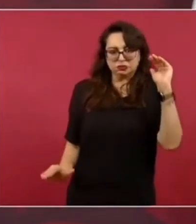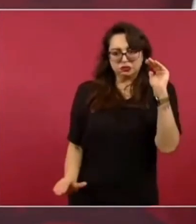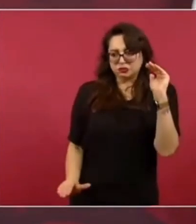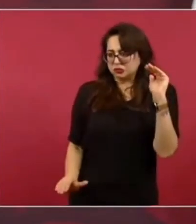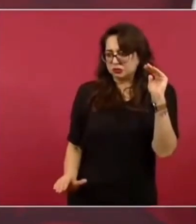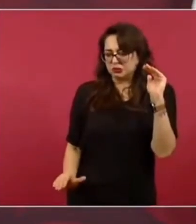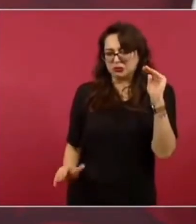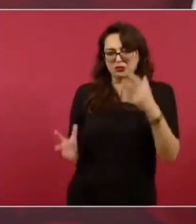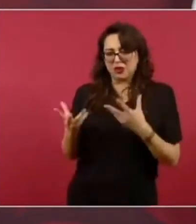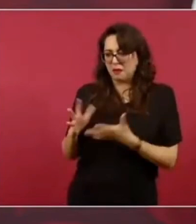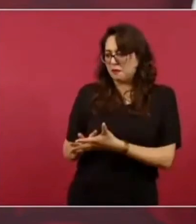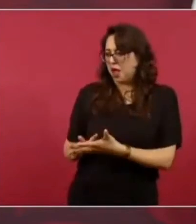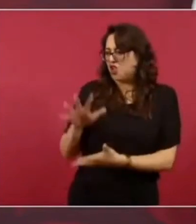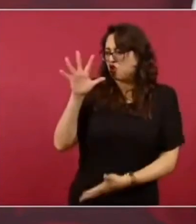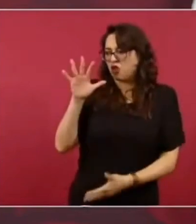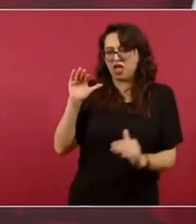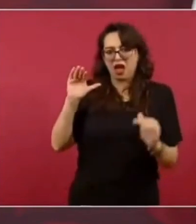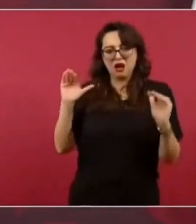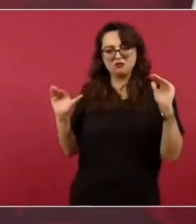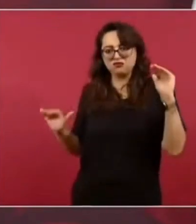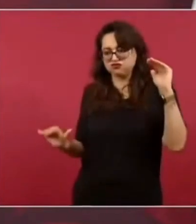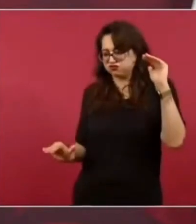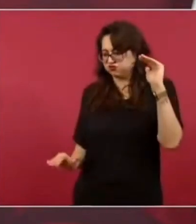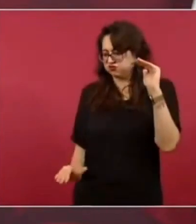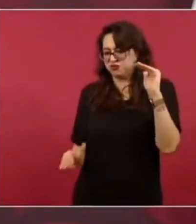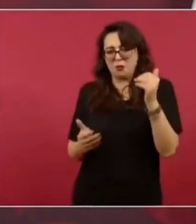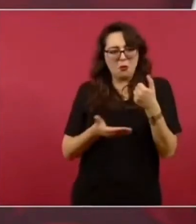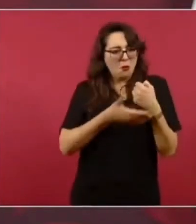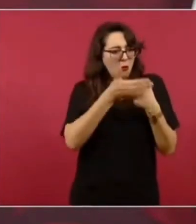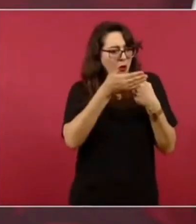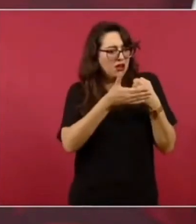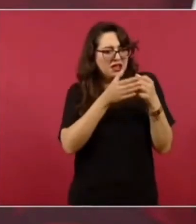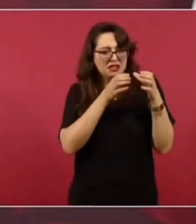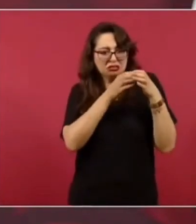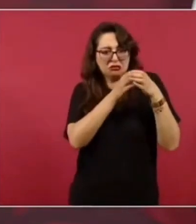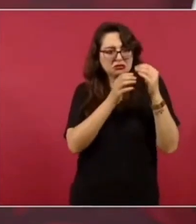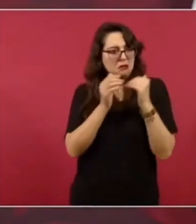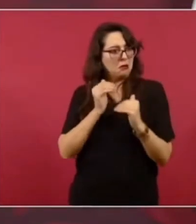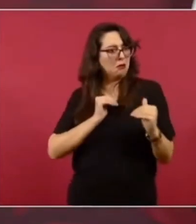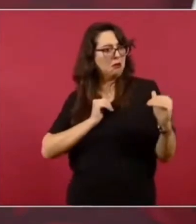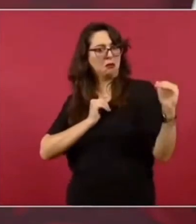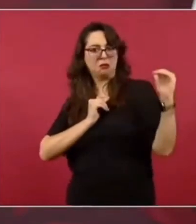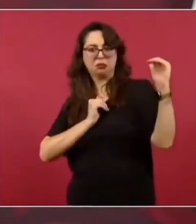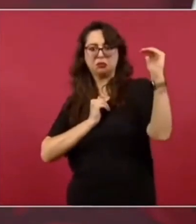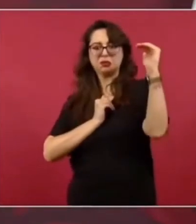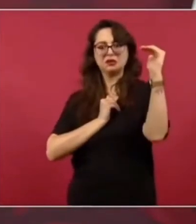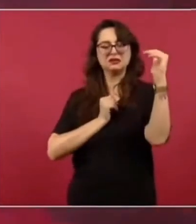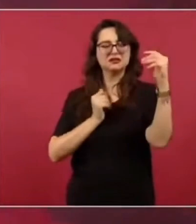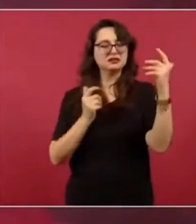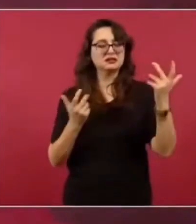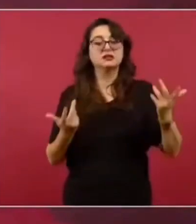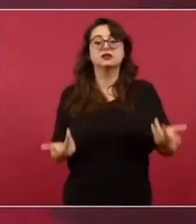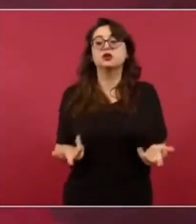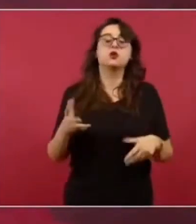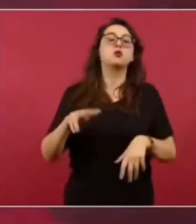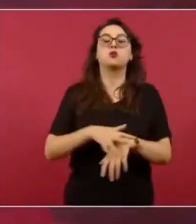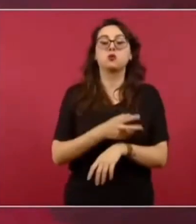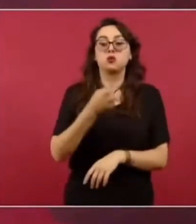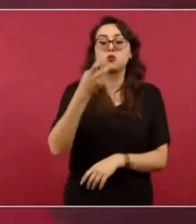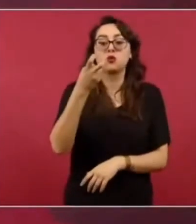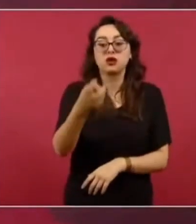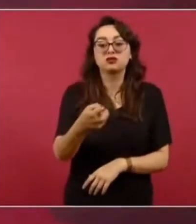Por eso, Morelos, que decía que se modere la